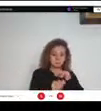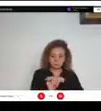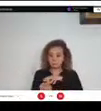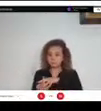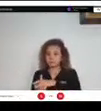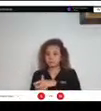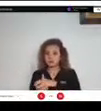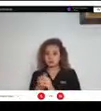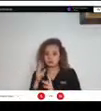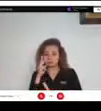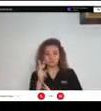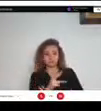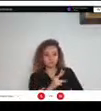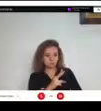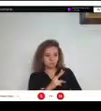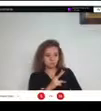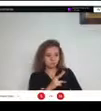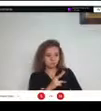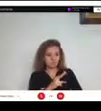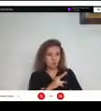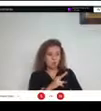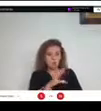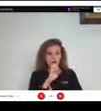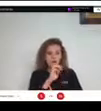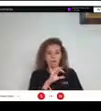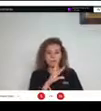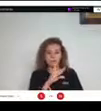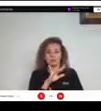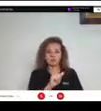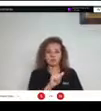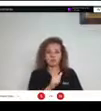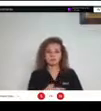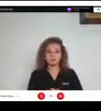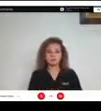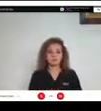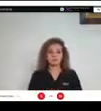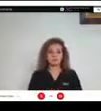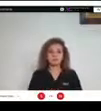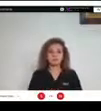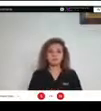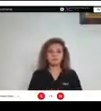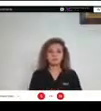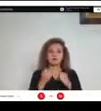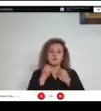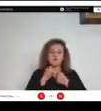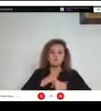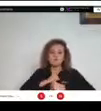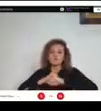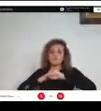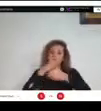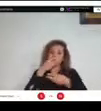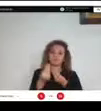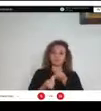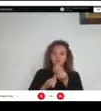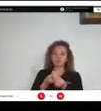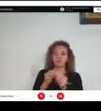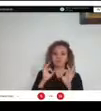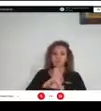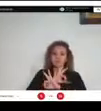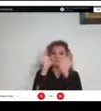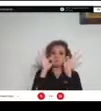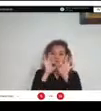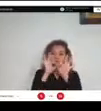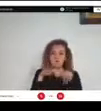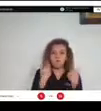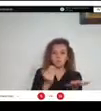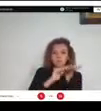ya casi irreconocible el animal y a pesar del esfuerzo que se realizó con la alcaldía de Puerto Gaitán el cuerpo de